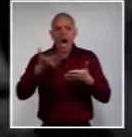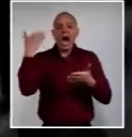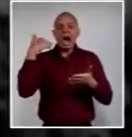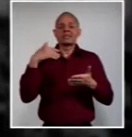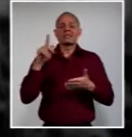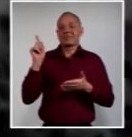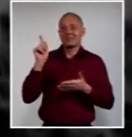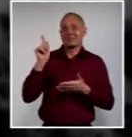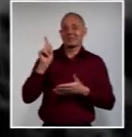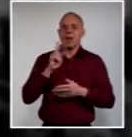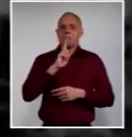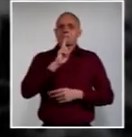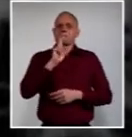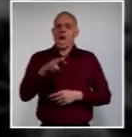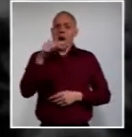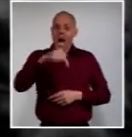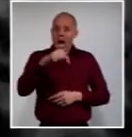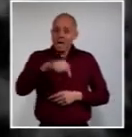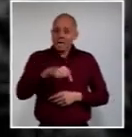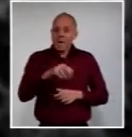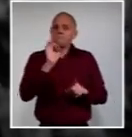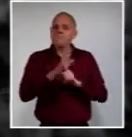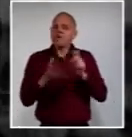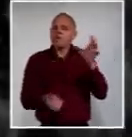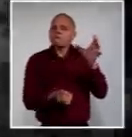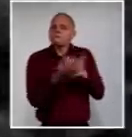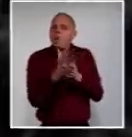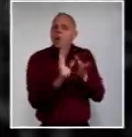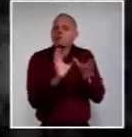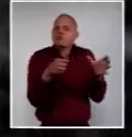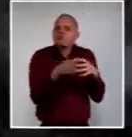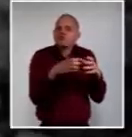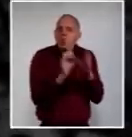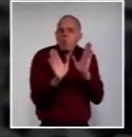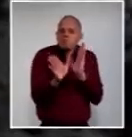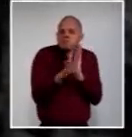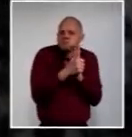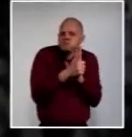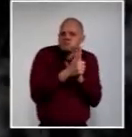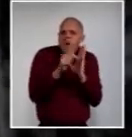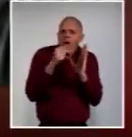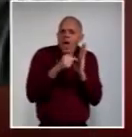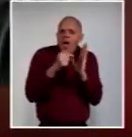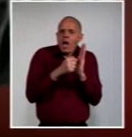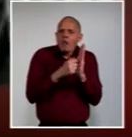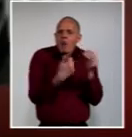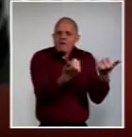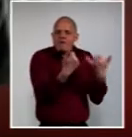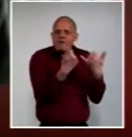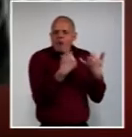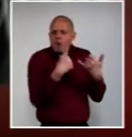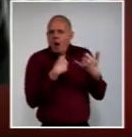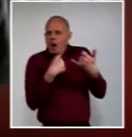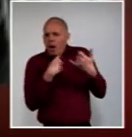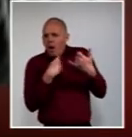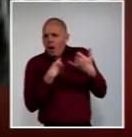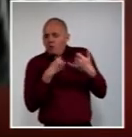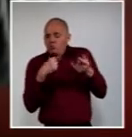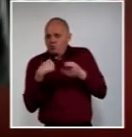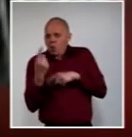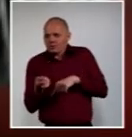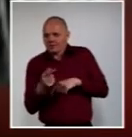el interior de la isla un grupo clandestino para suministrar información de inteligencia. En la propia reunión,